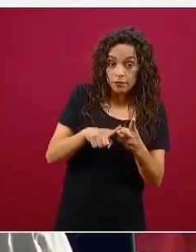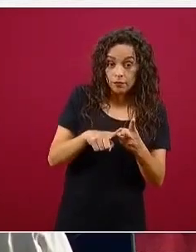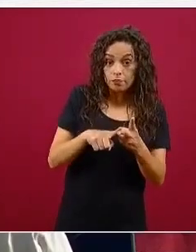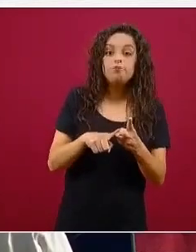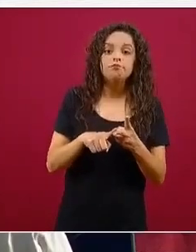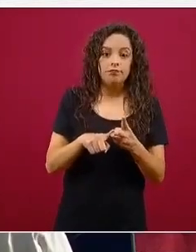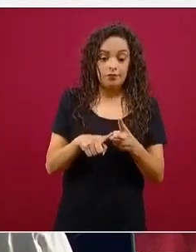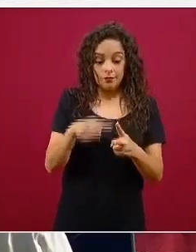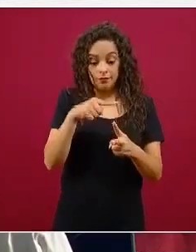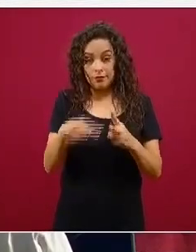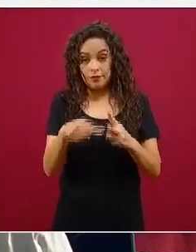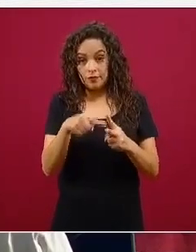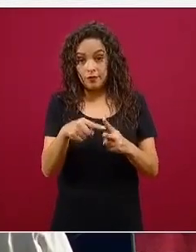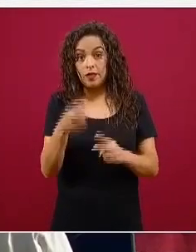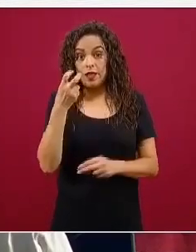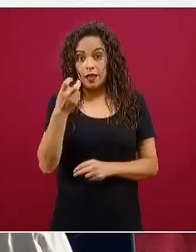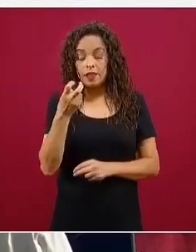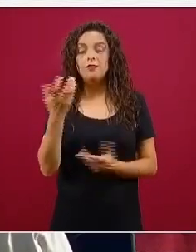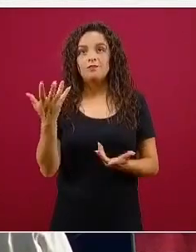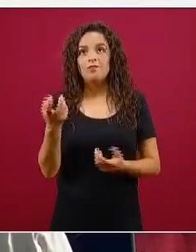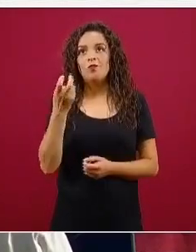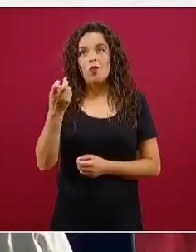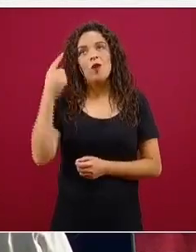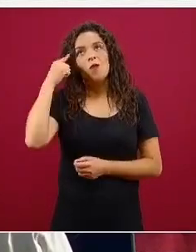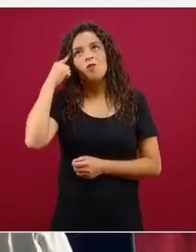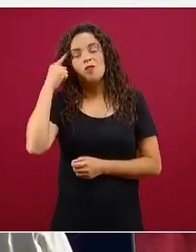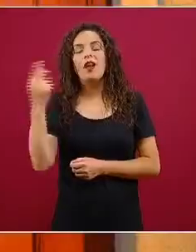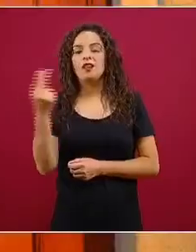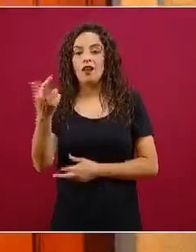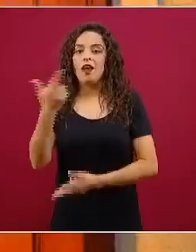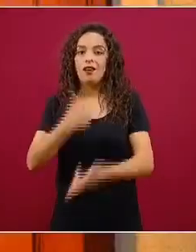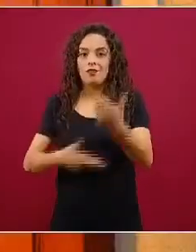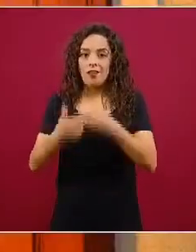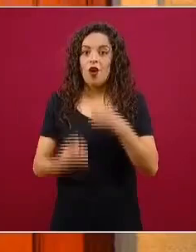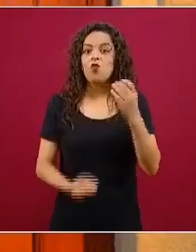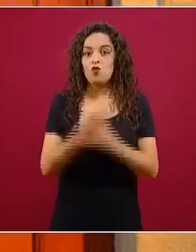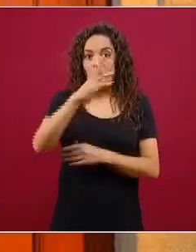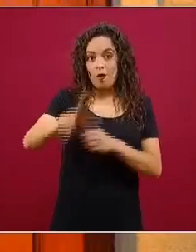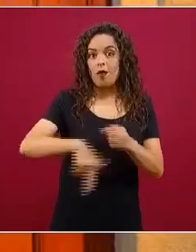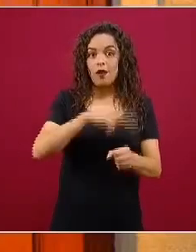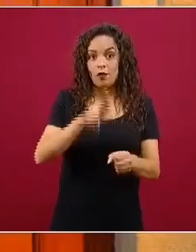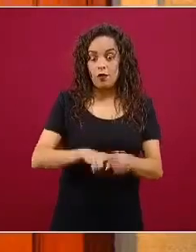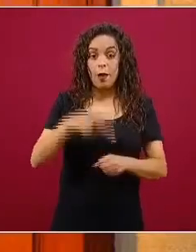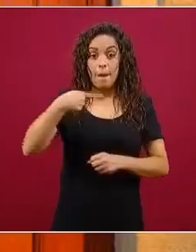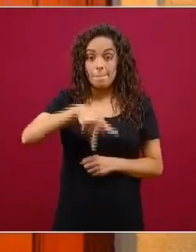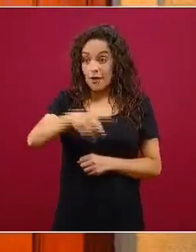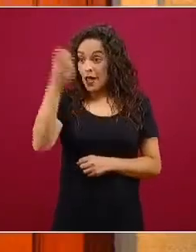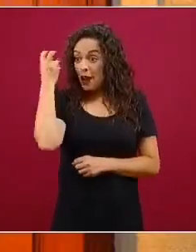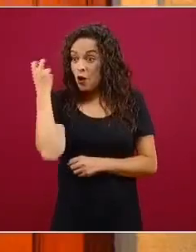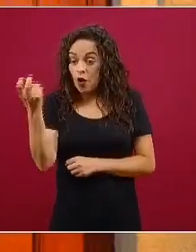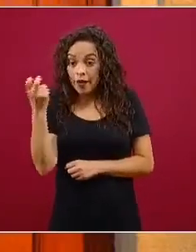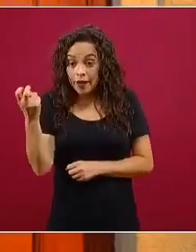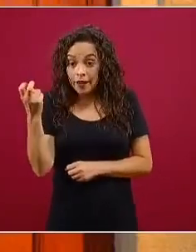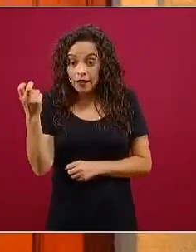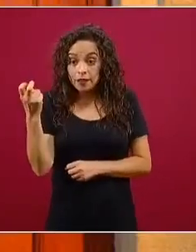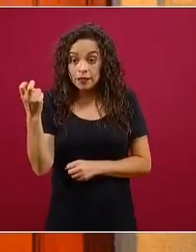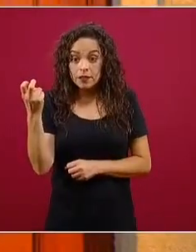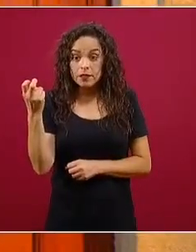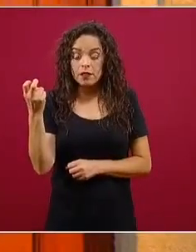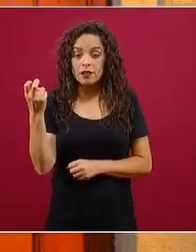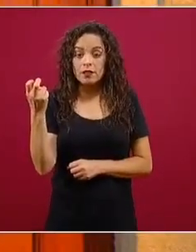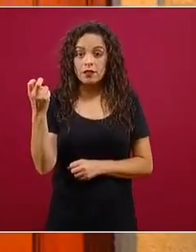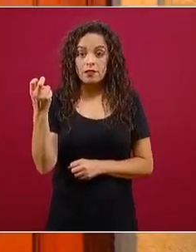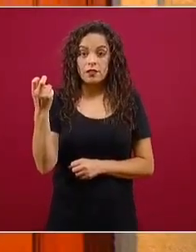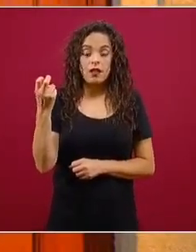los que también se regresa a esta nueva normalidad. Sin embargo, esto no quita que todos, todos tenemos de cierta forma